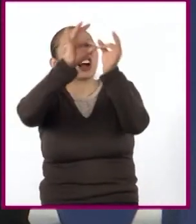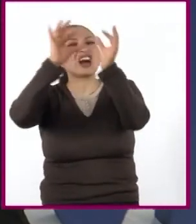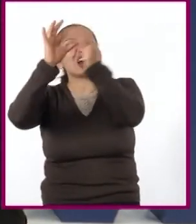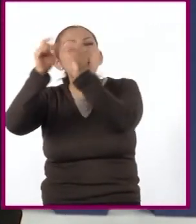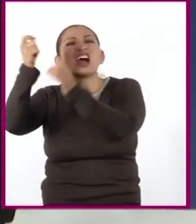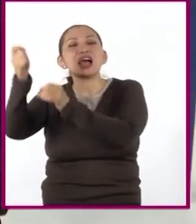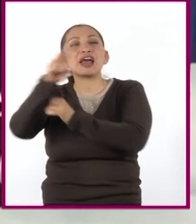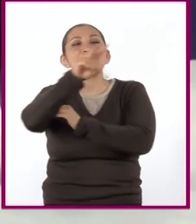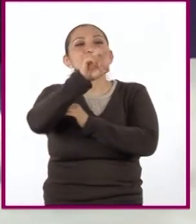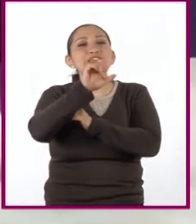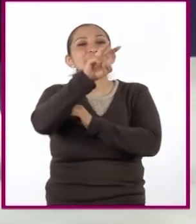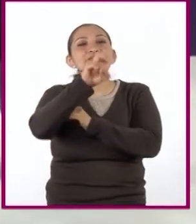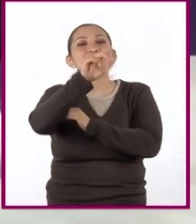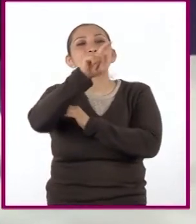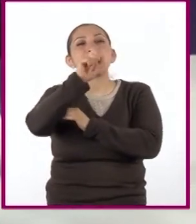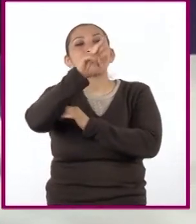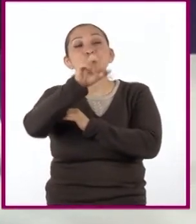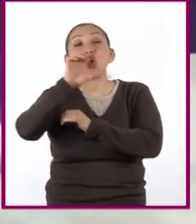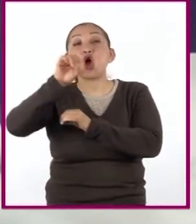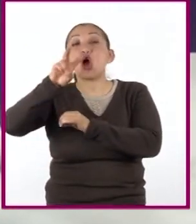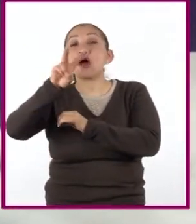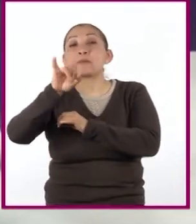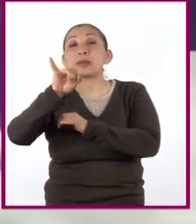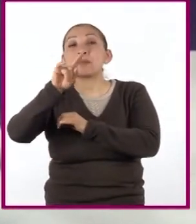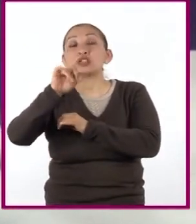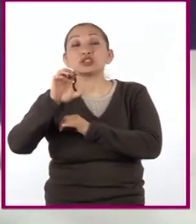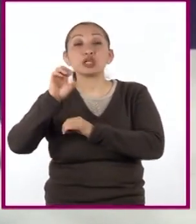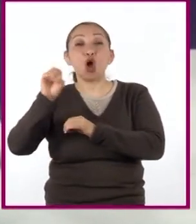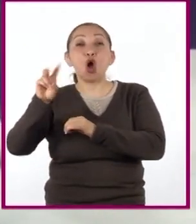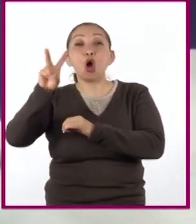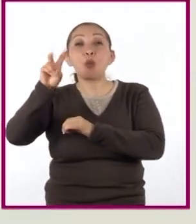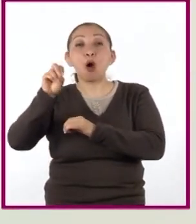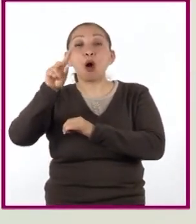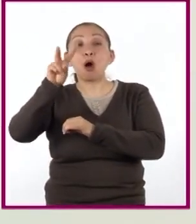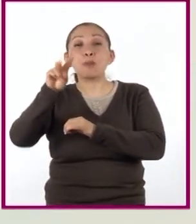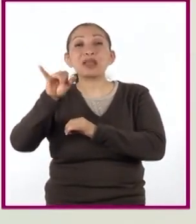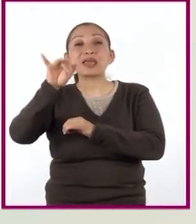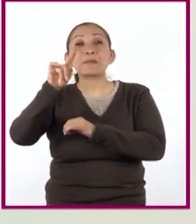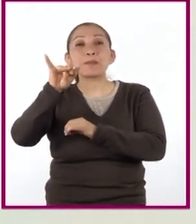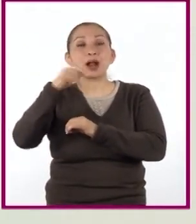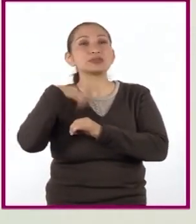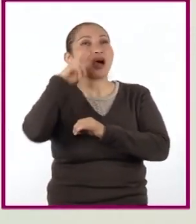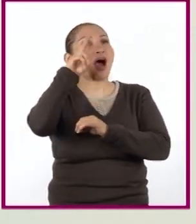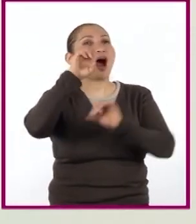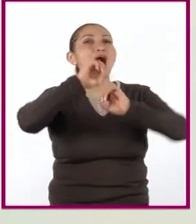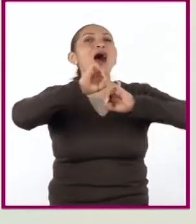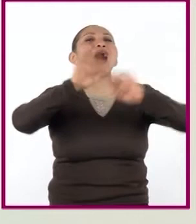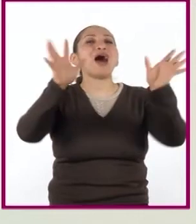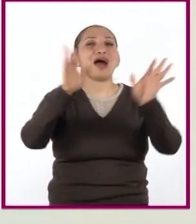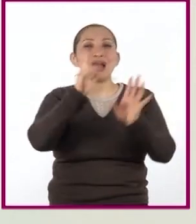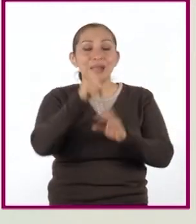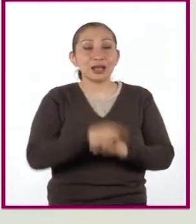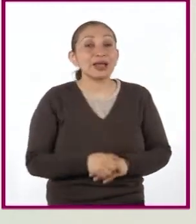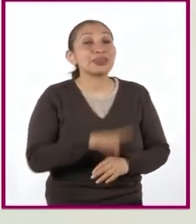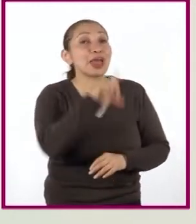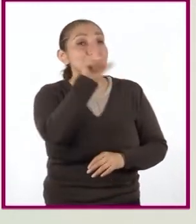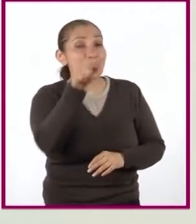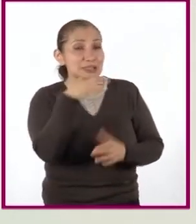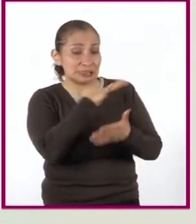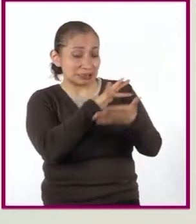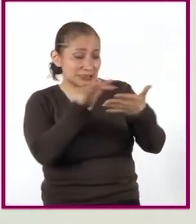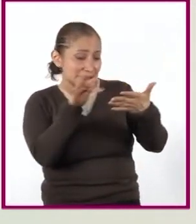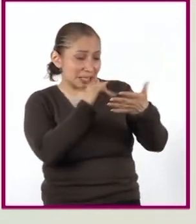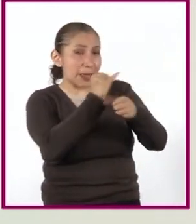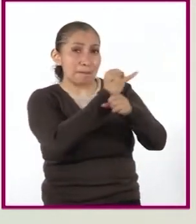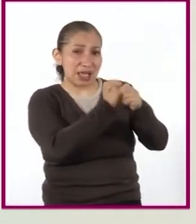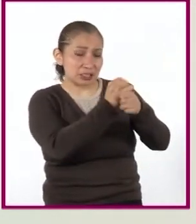los vivíparos, ovíparos y ovovivíparos. Así sí me queda claro, maestro Antonio. Después de la lectura